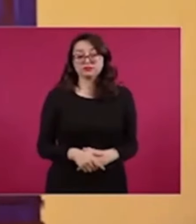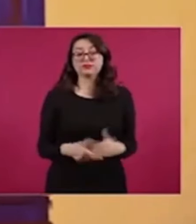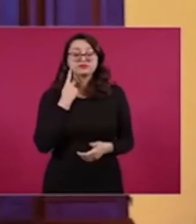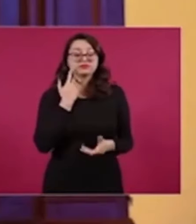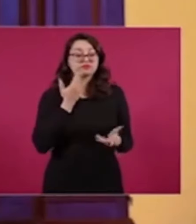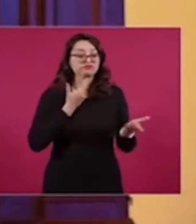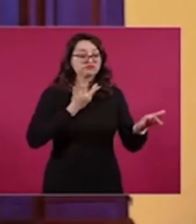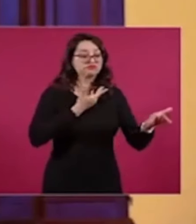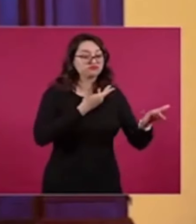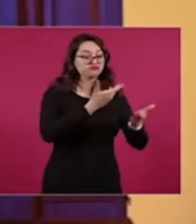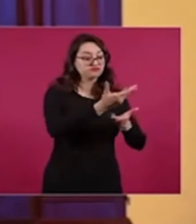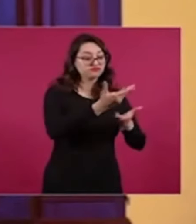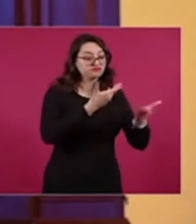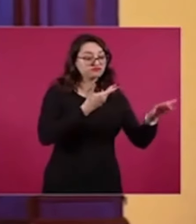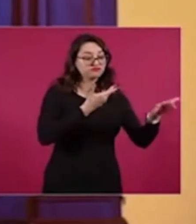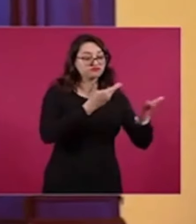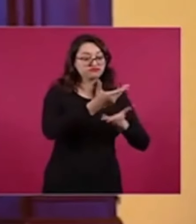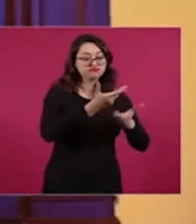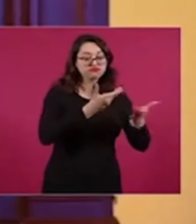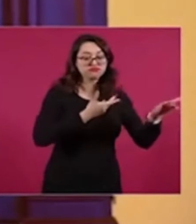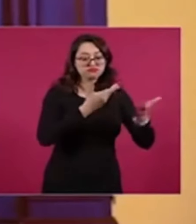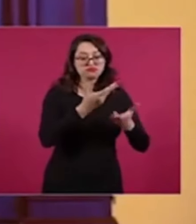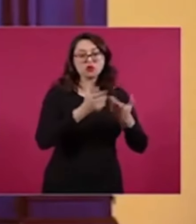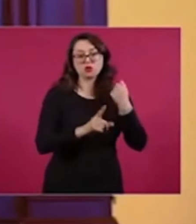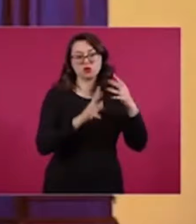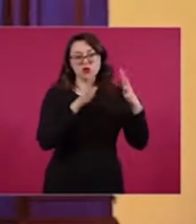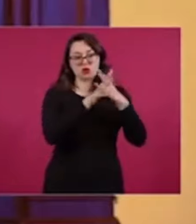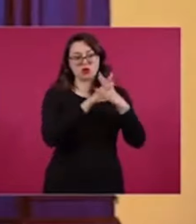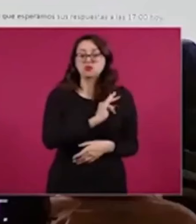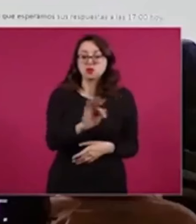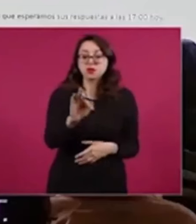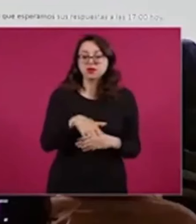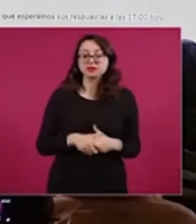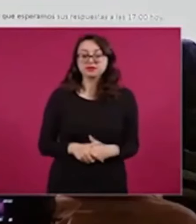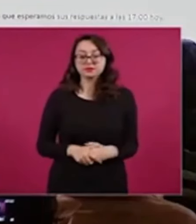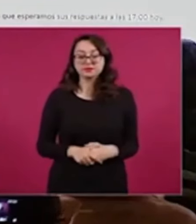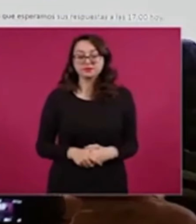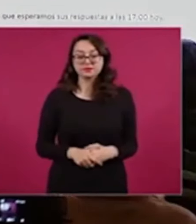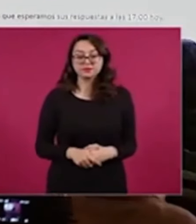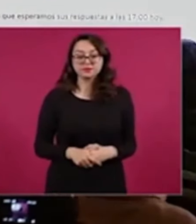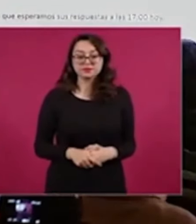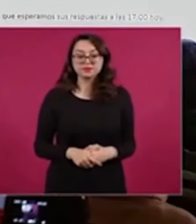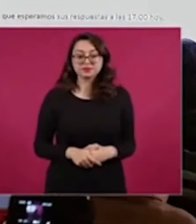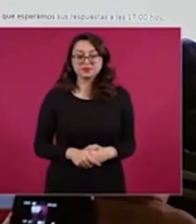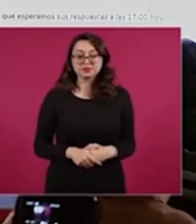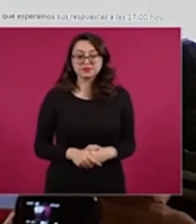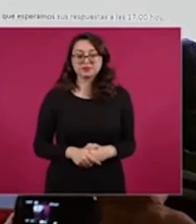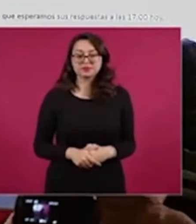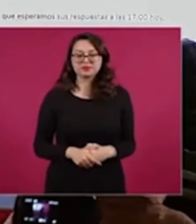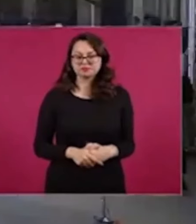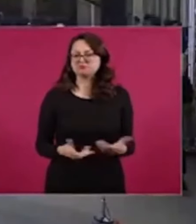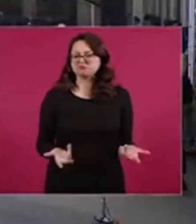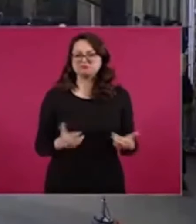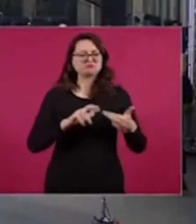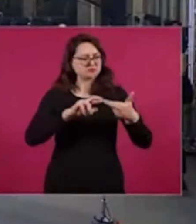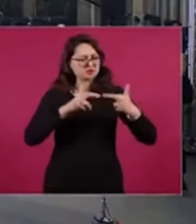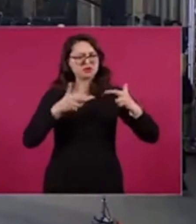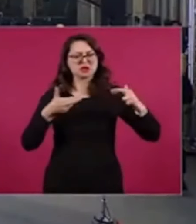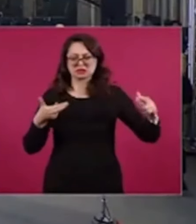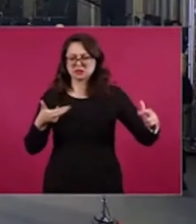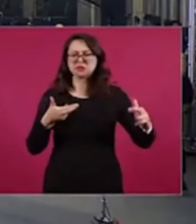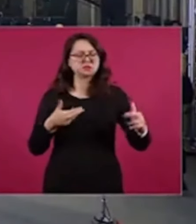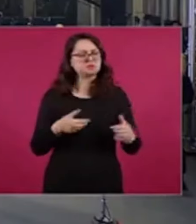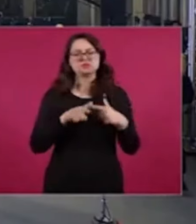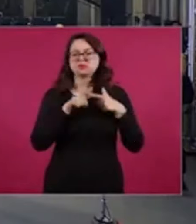la política se inventó, entre otras cosas, para evitar la confrontación. Claro que vamos a seguir manteniendo una buena relación, nada más